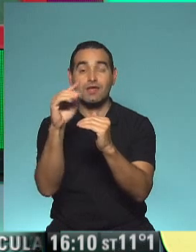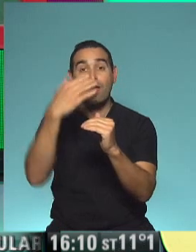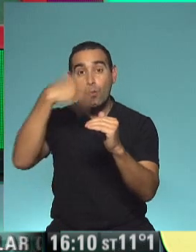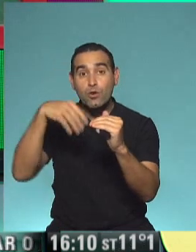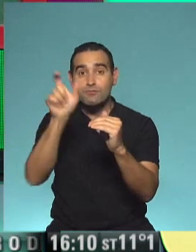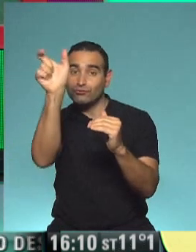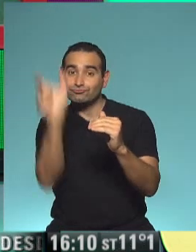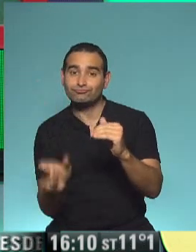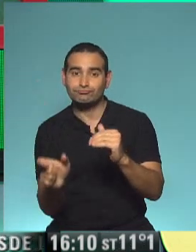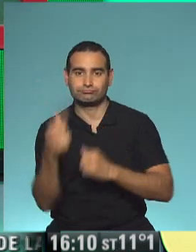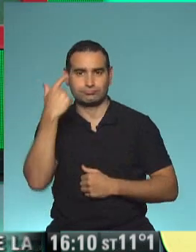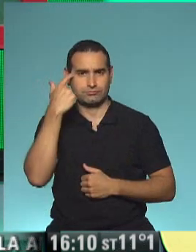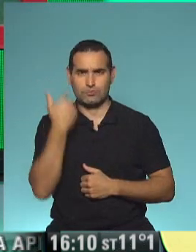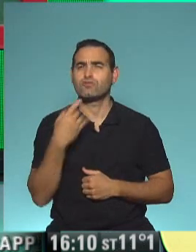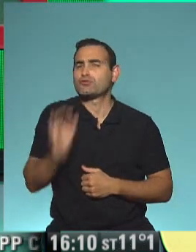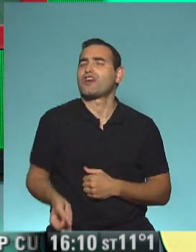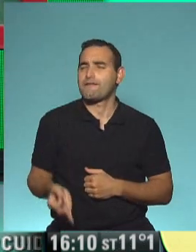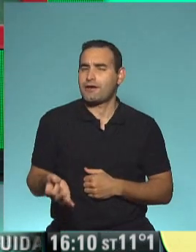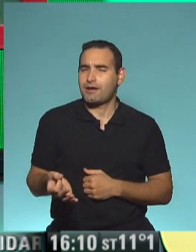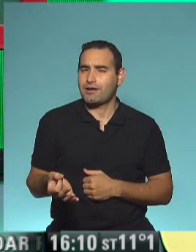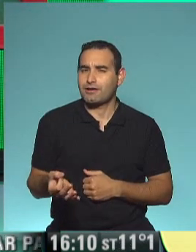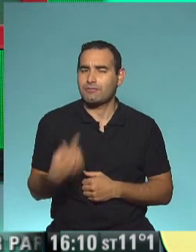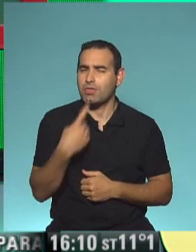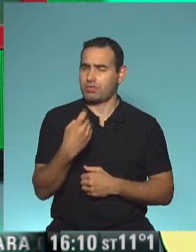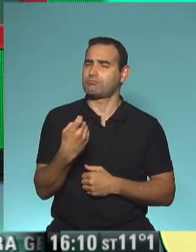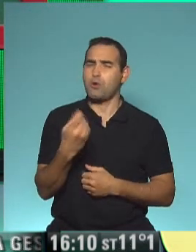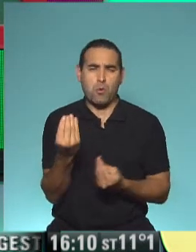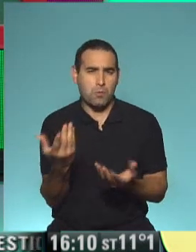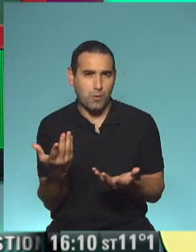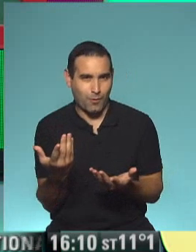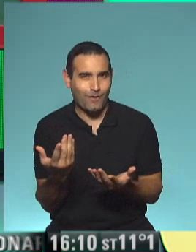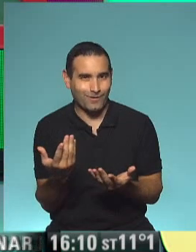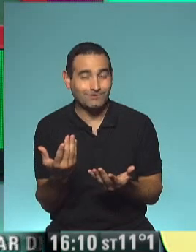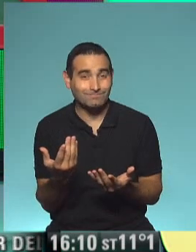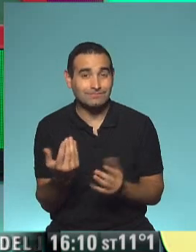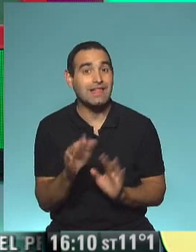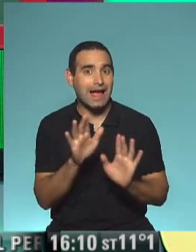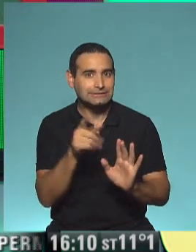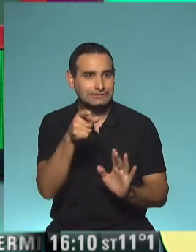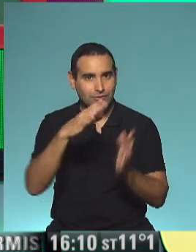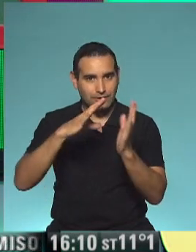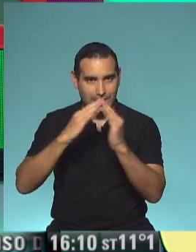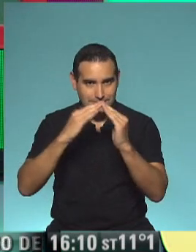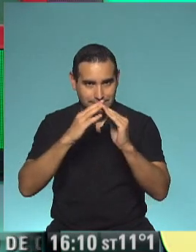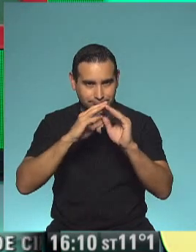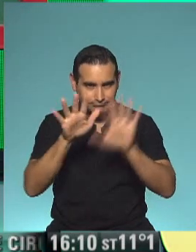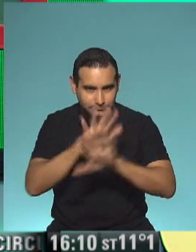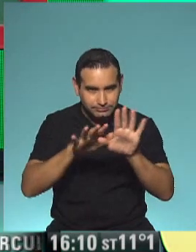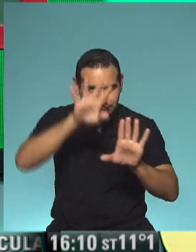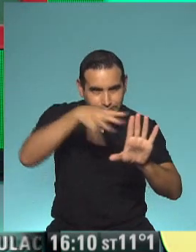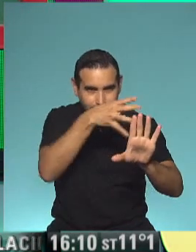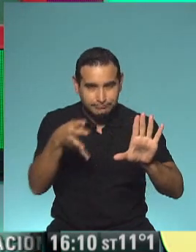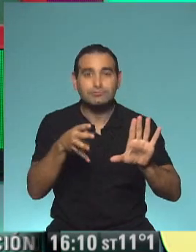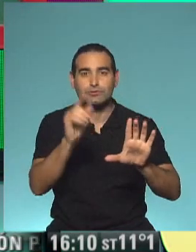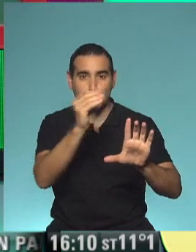después voy a pensar cómo me di cuenta, ¿no? Cómo se dan cuenta. Así lo van preparando en casa también y a ver